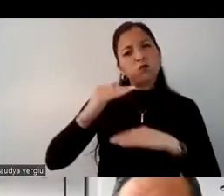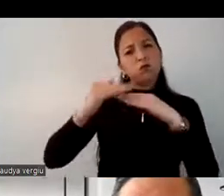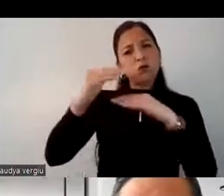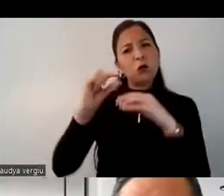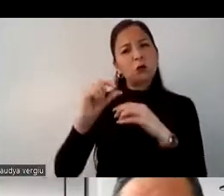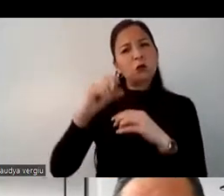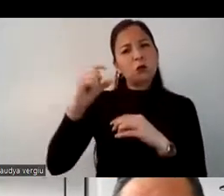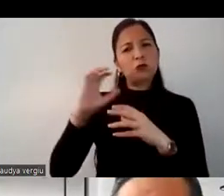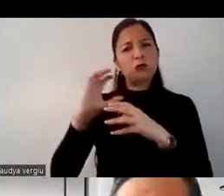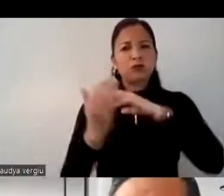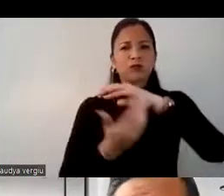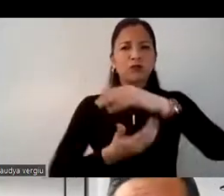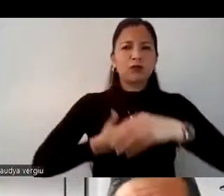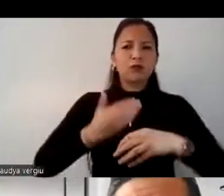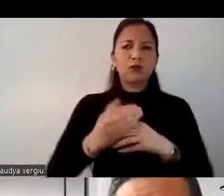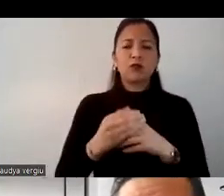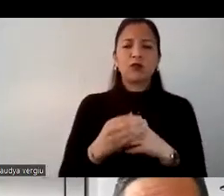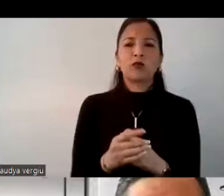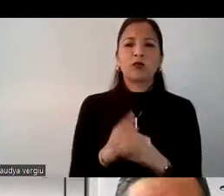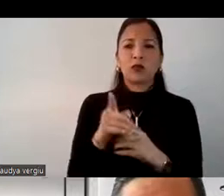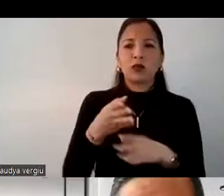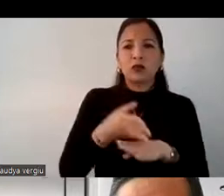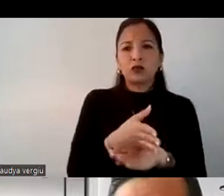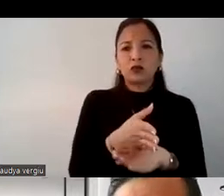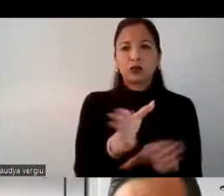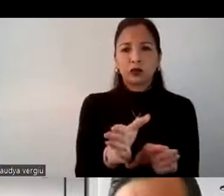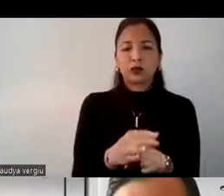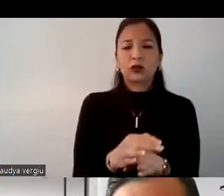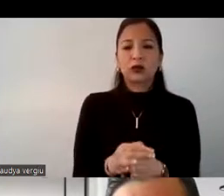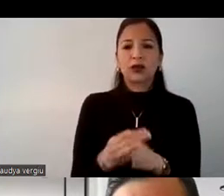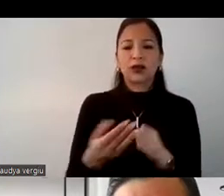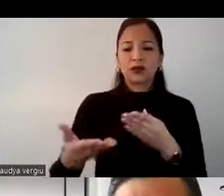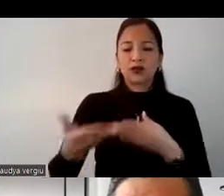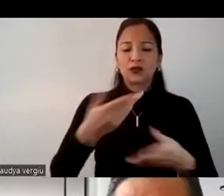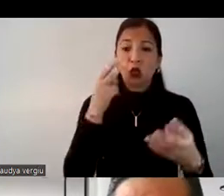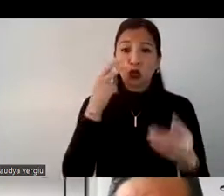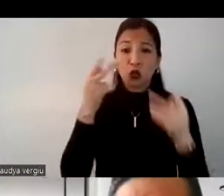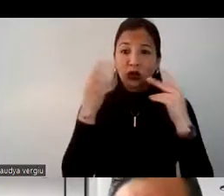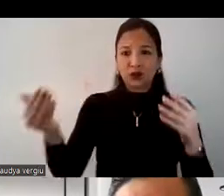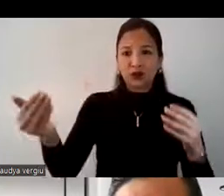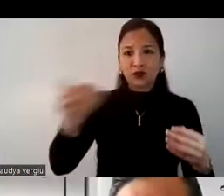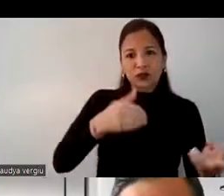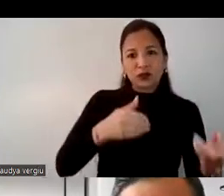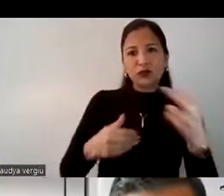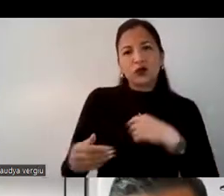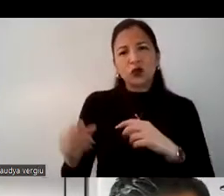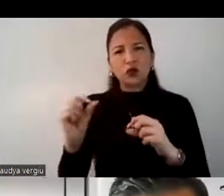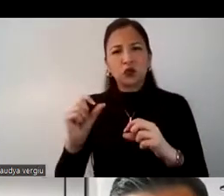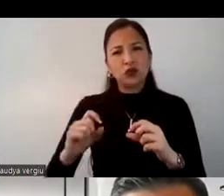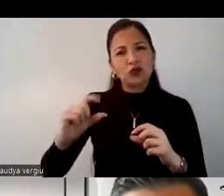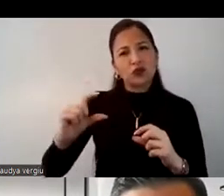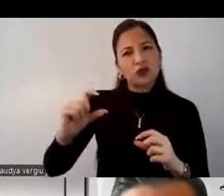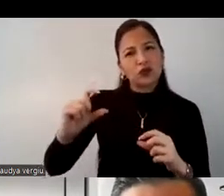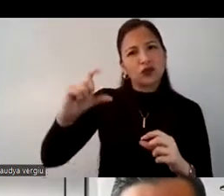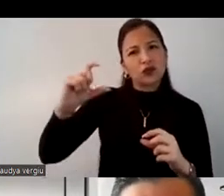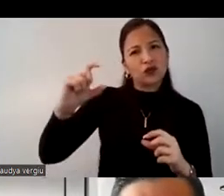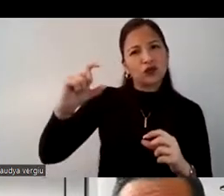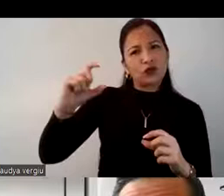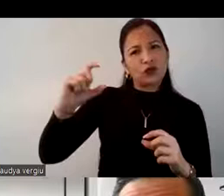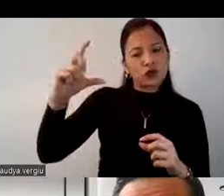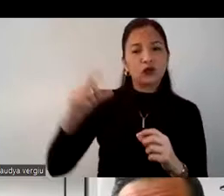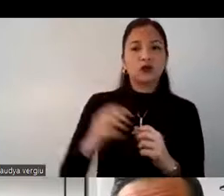obviamente ha permitido que el flujo de turistas sea mucho mayor